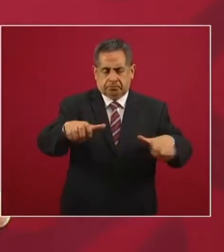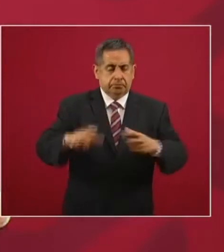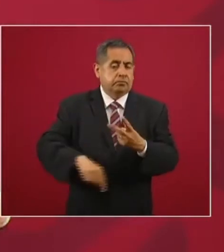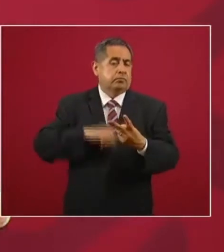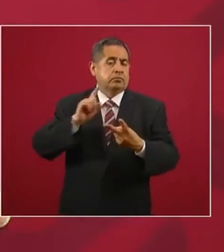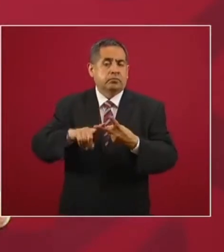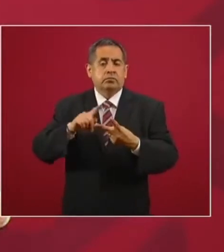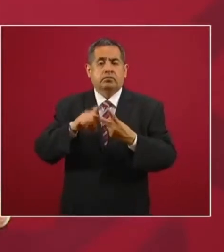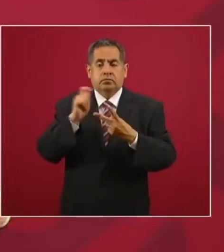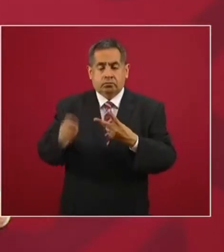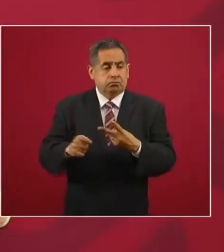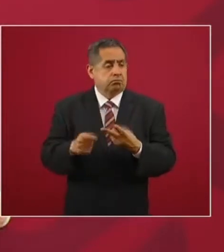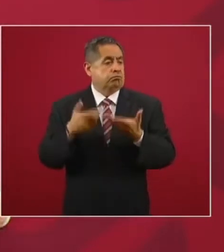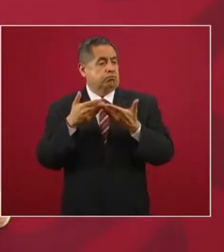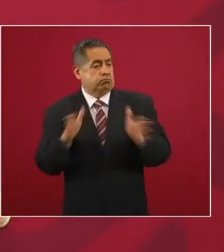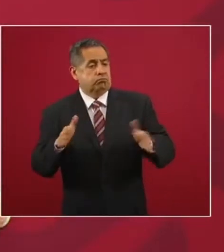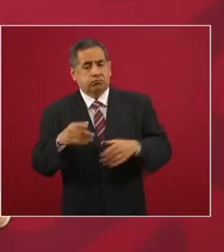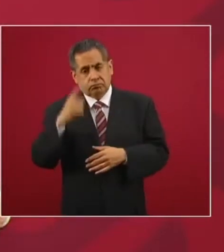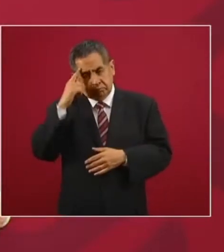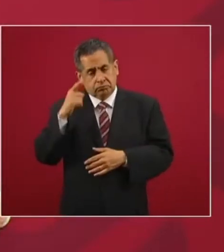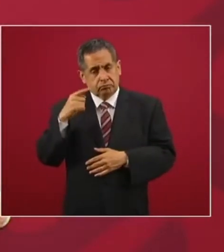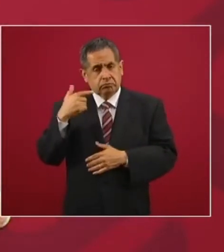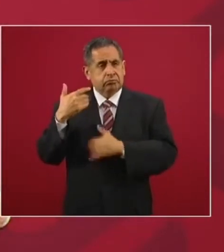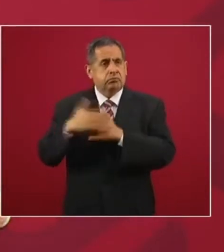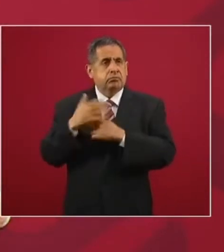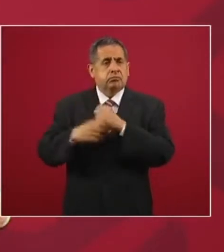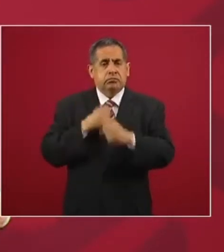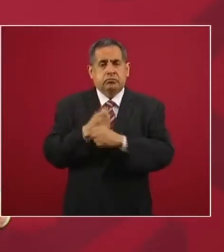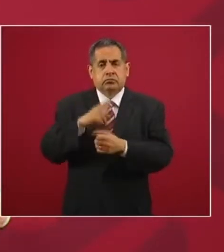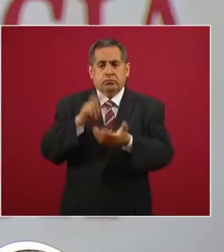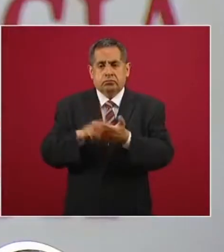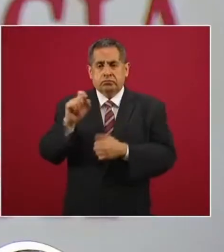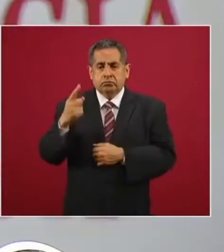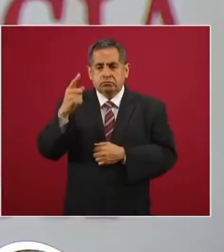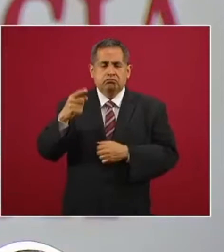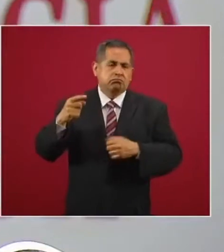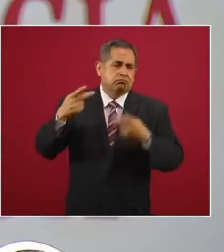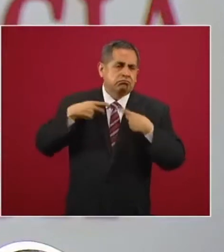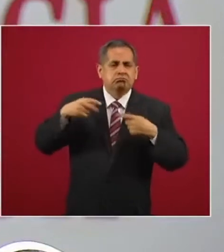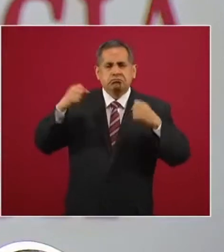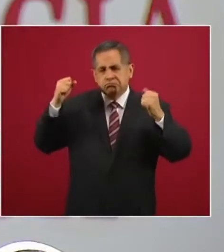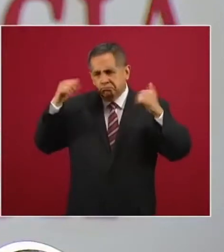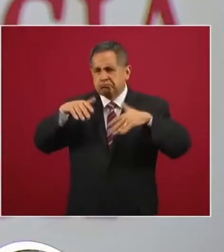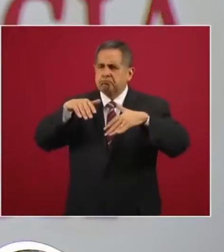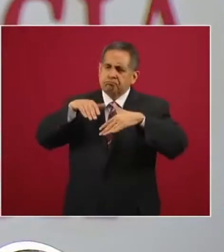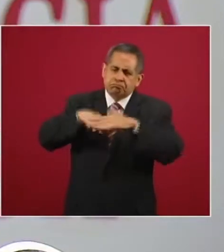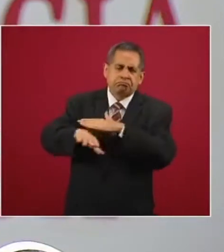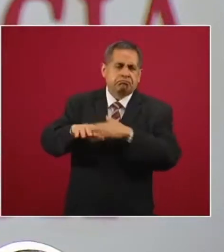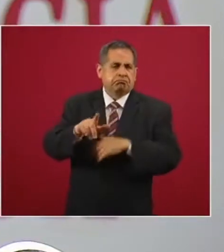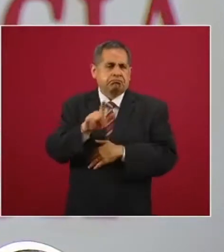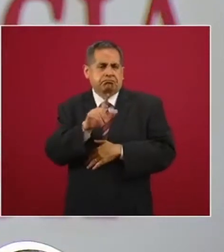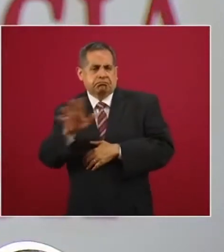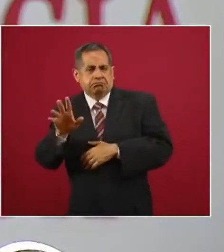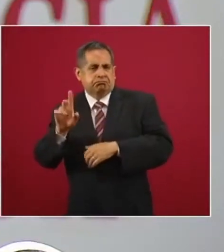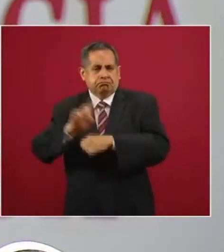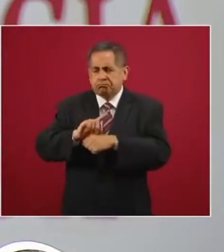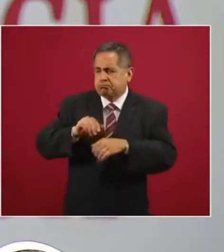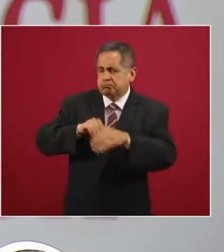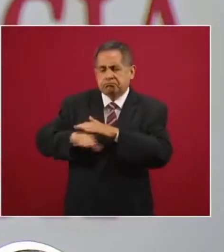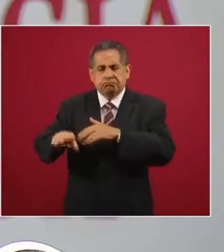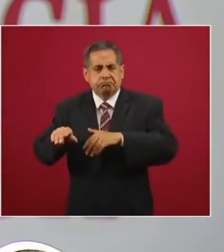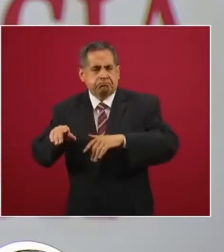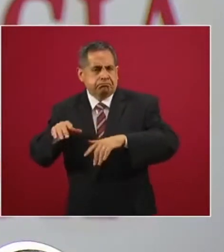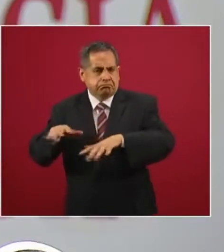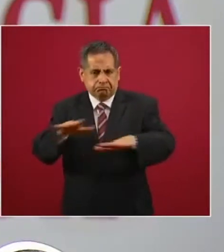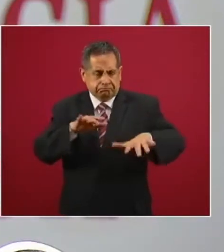segundo va a ser la apertura a partir del 2021 con eventos públicos, ciertos días de la semana. Y el tercero es